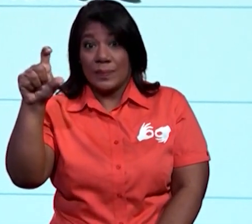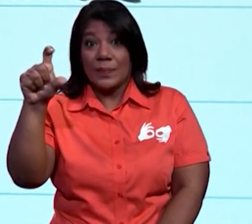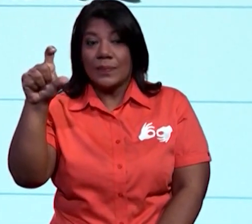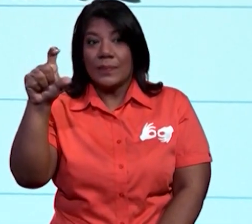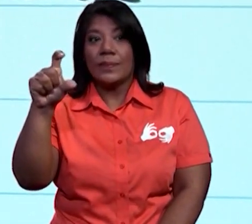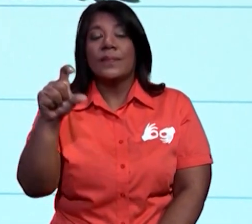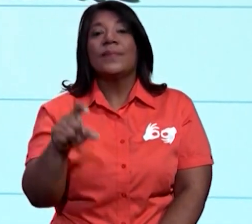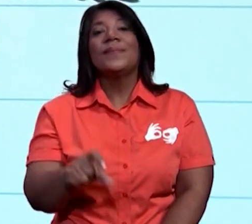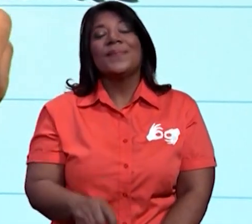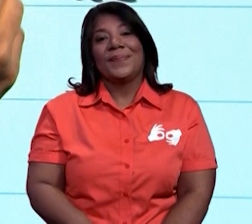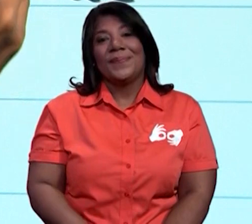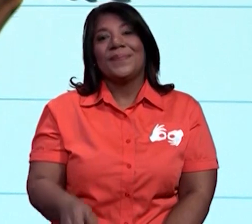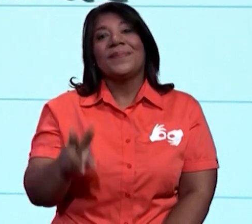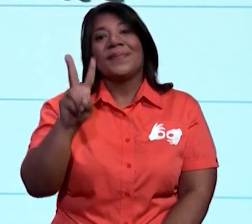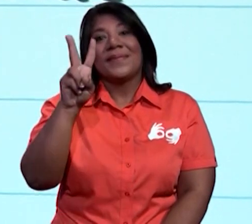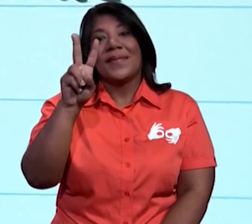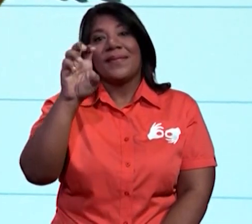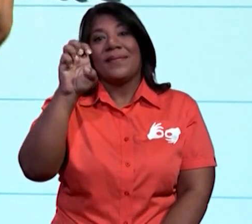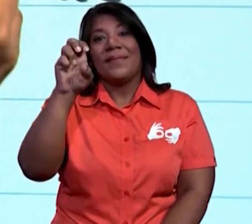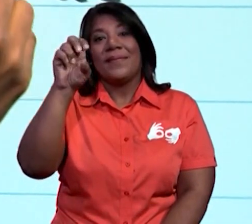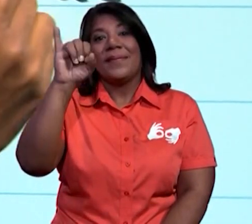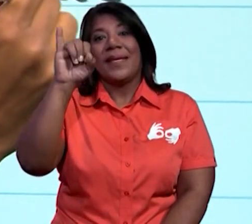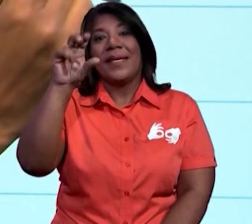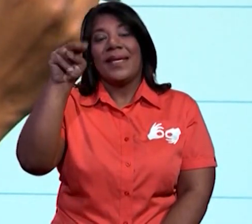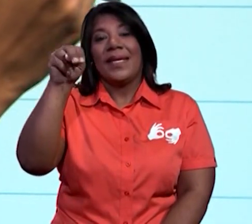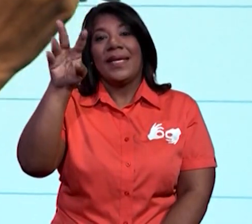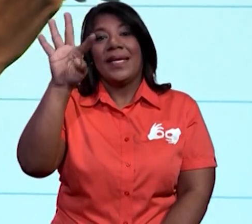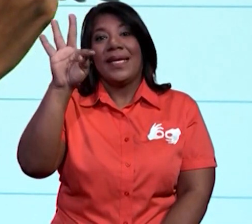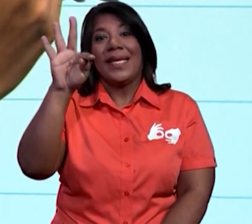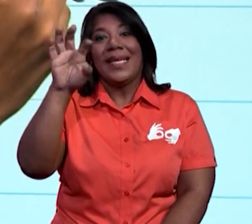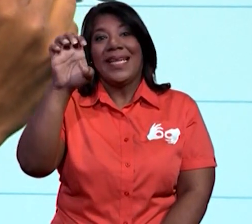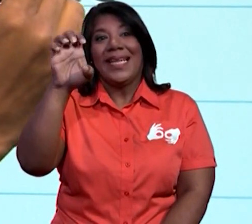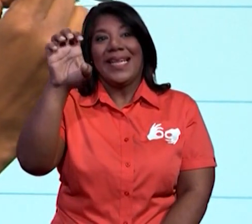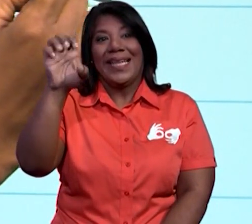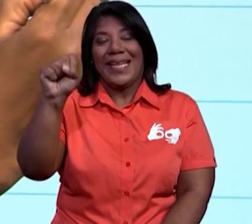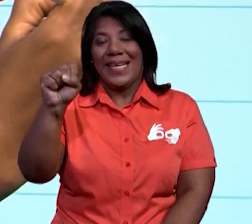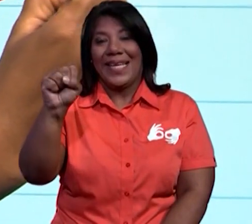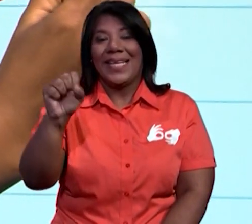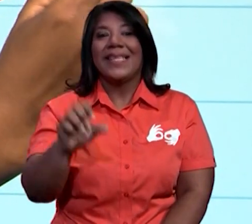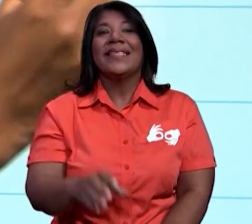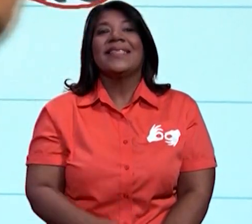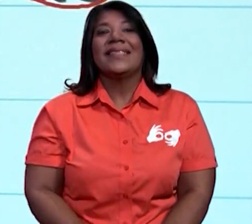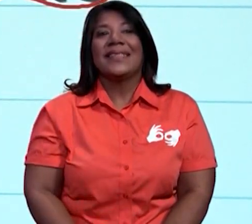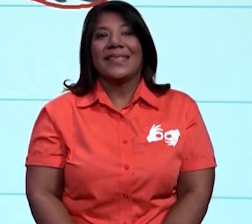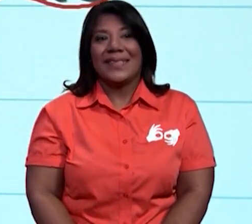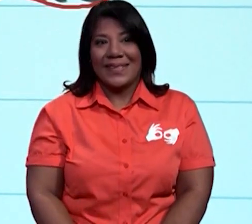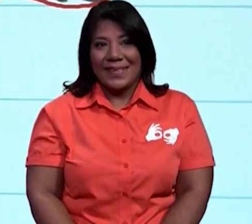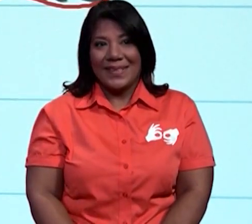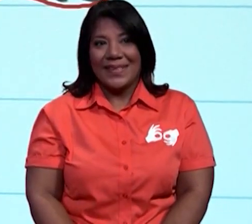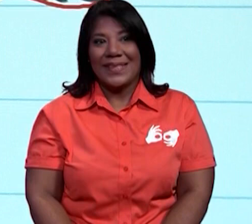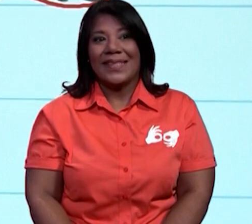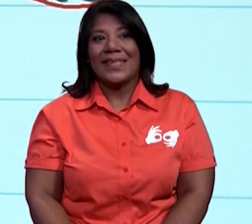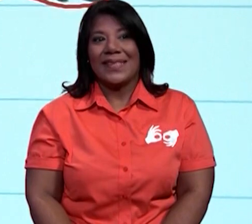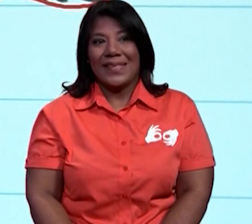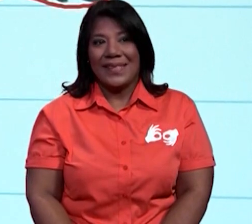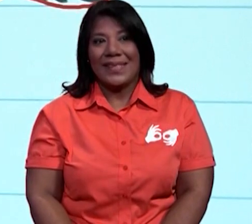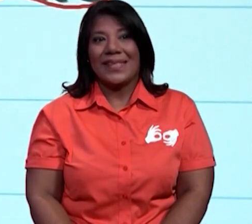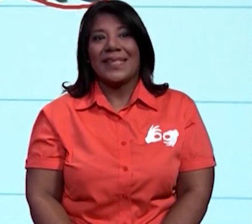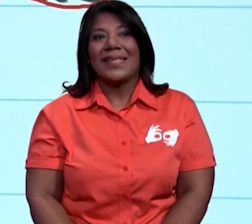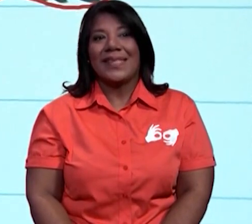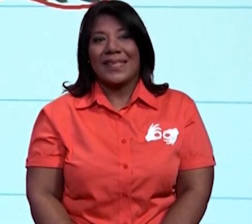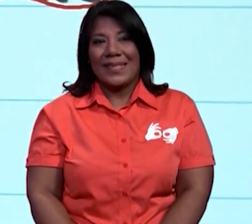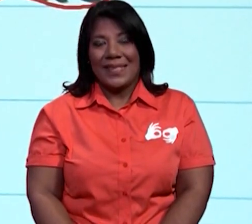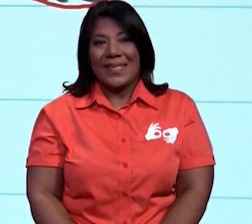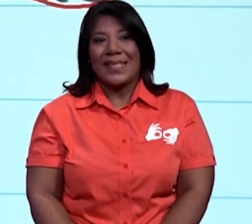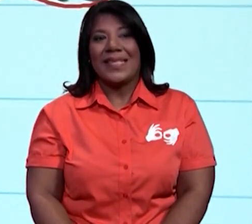20. Subimos para hacer esa E, esa T y la curvita hacia la E.